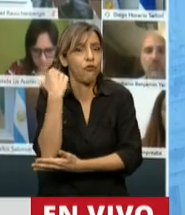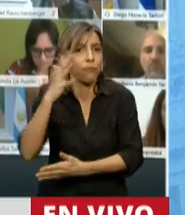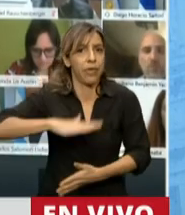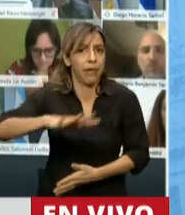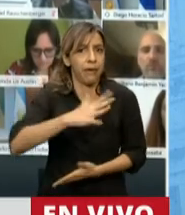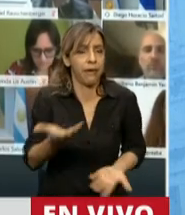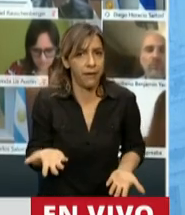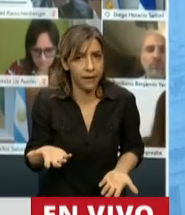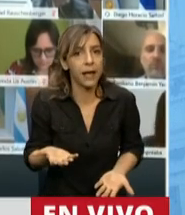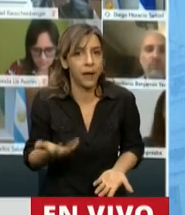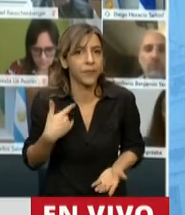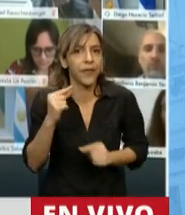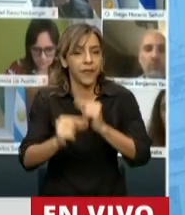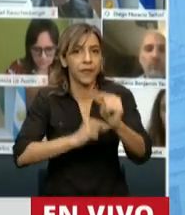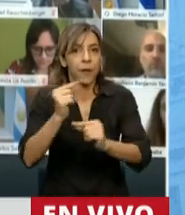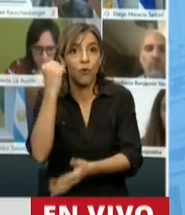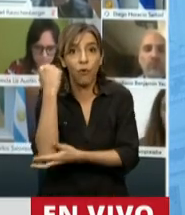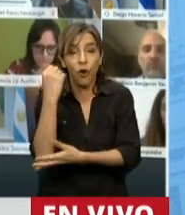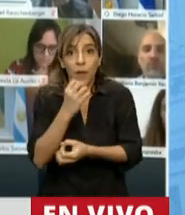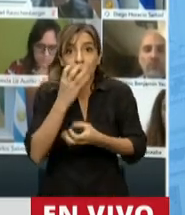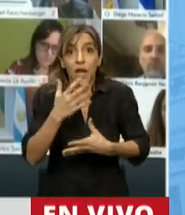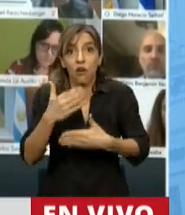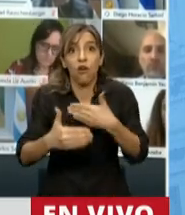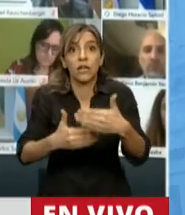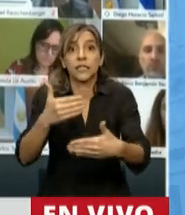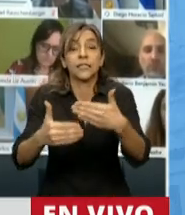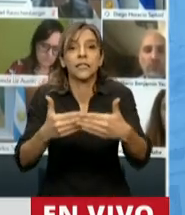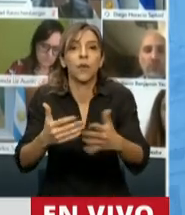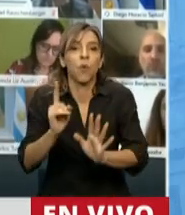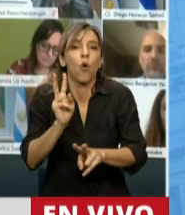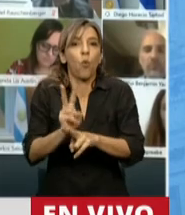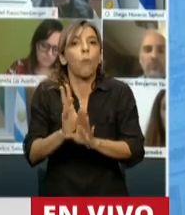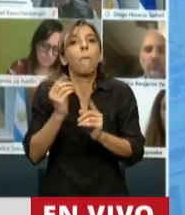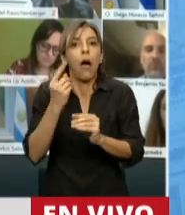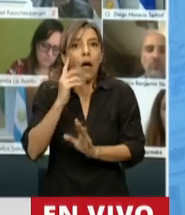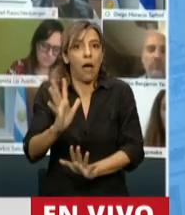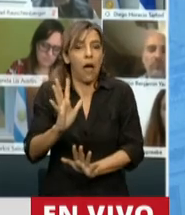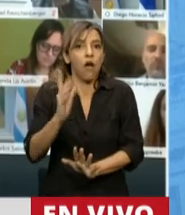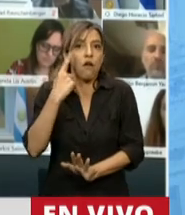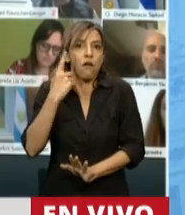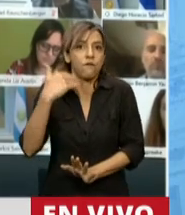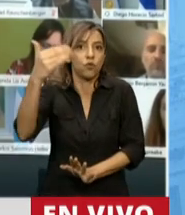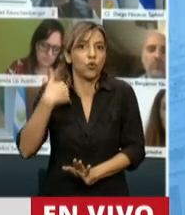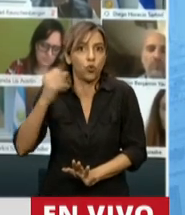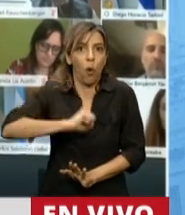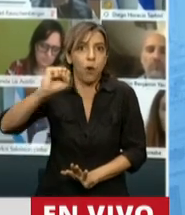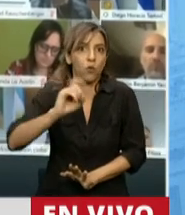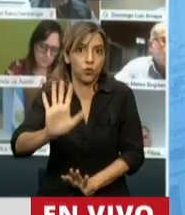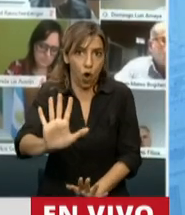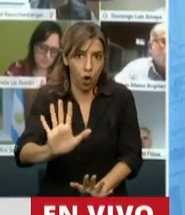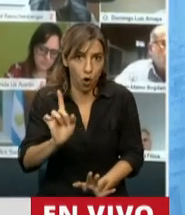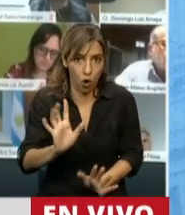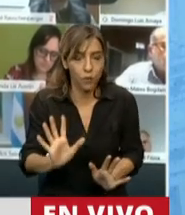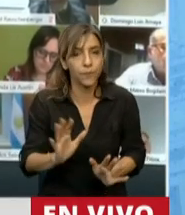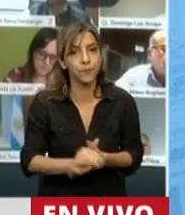una vez que se empiece a reactivar la economía, no caer en riesgo de liberación, y por eso la prudencia debe ser elegida. ¿Dónde está como,